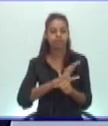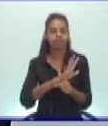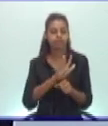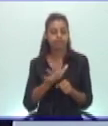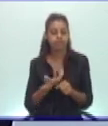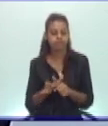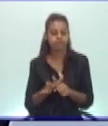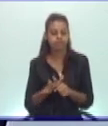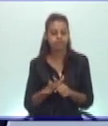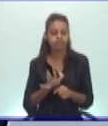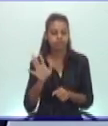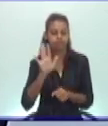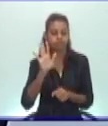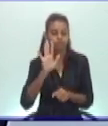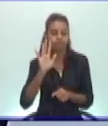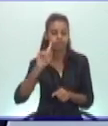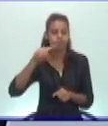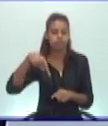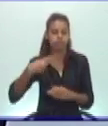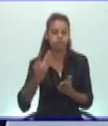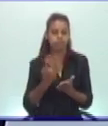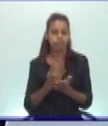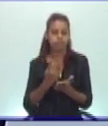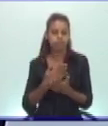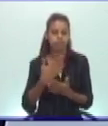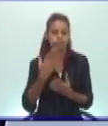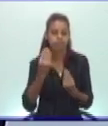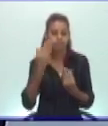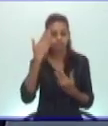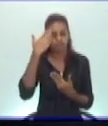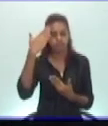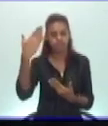azota. Nos vemos entonces en un próximo encuentro. Muchas gracias.